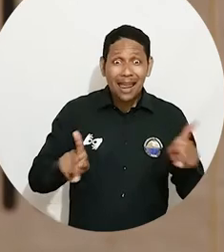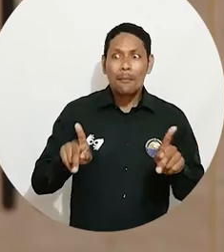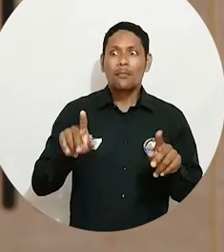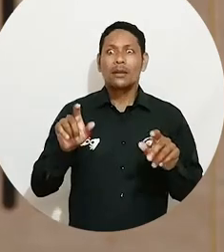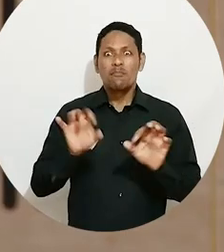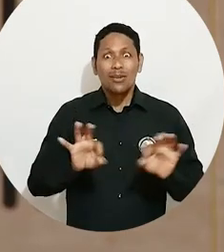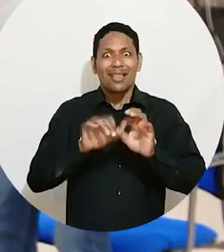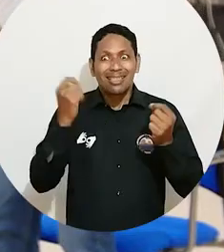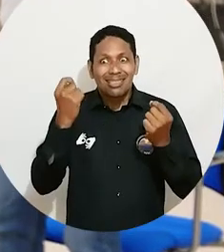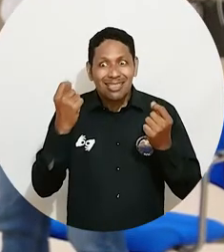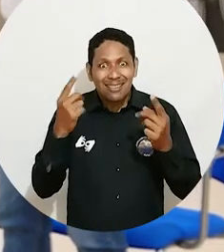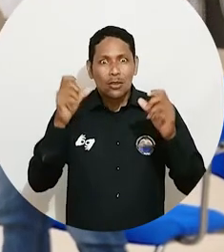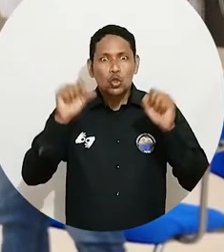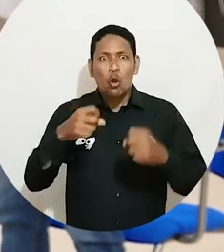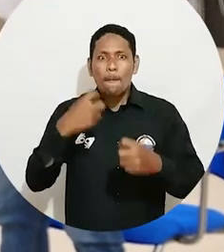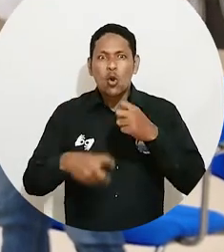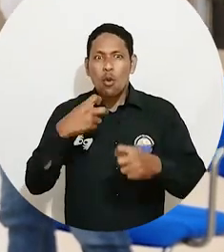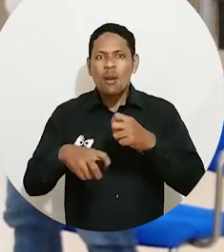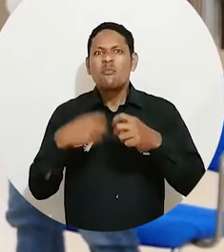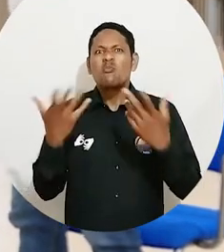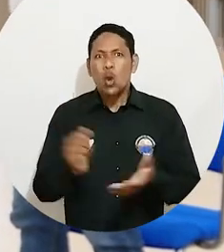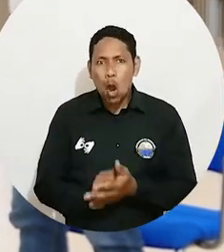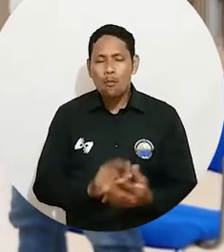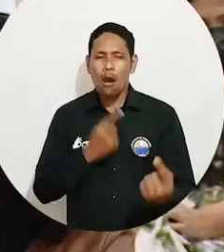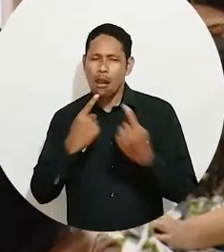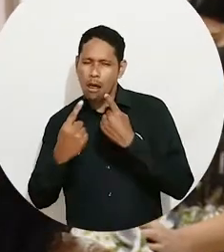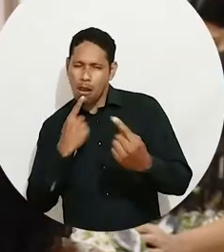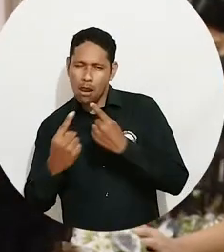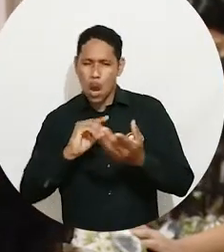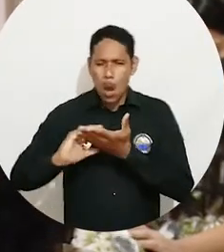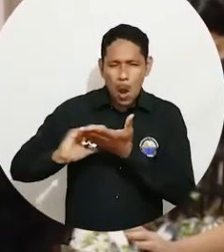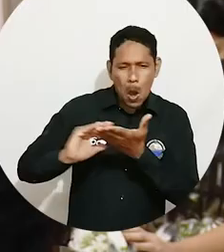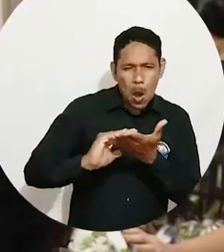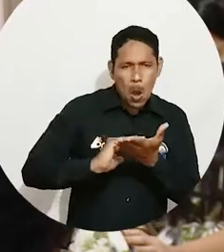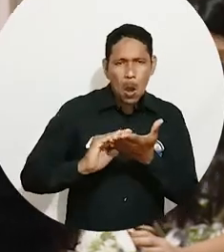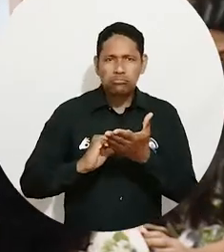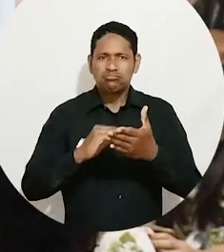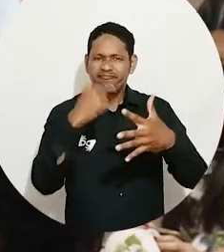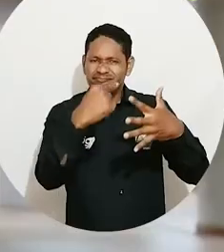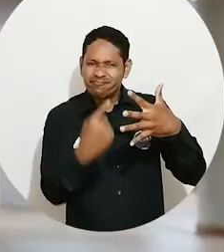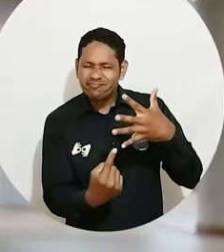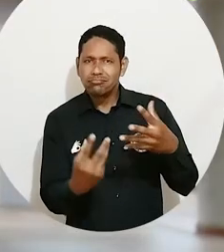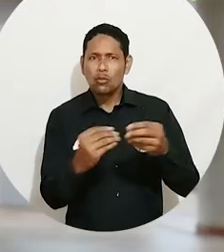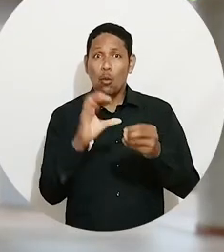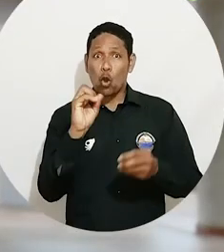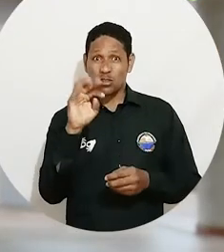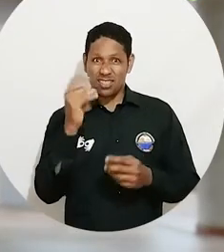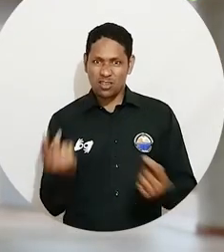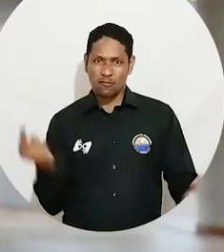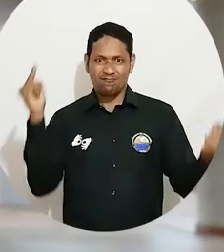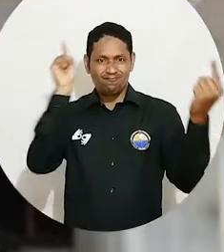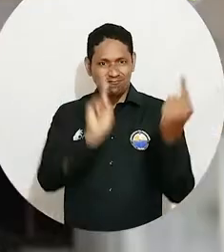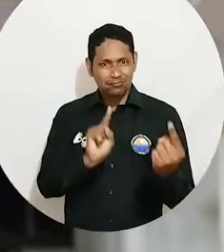cada vez más entiendan que pueden resolver directamente sus conflictos a través del diálogo o a través de mecanismos como la